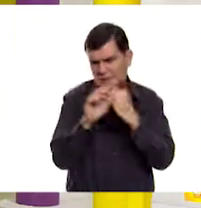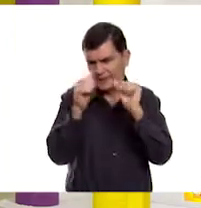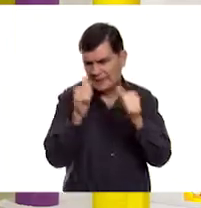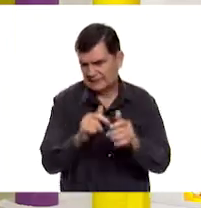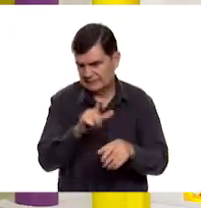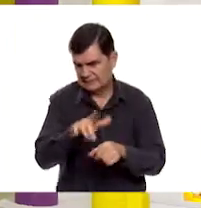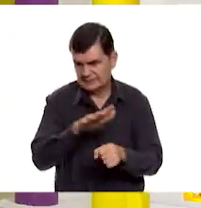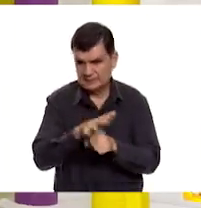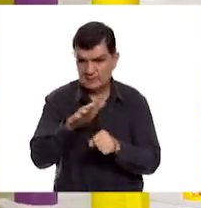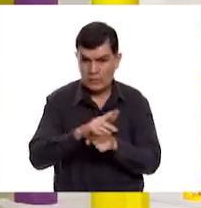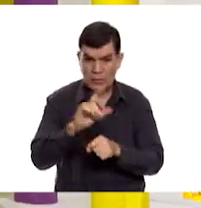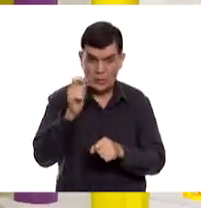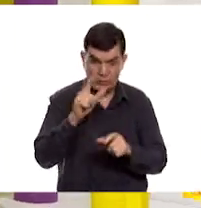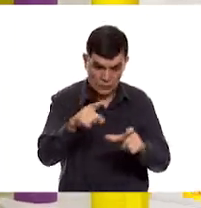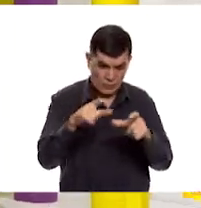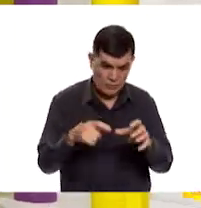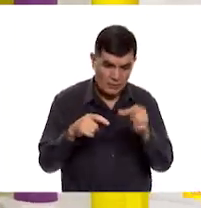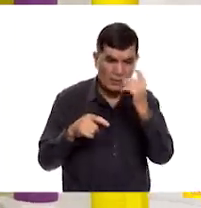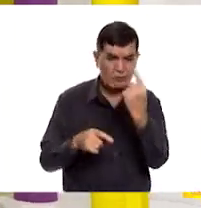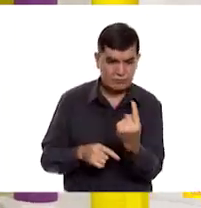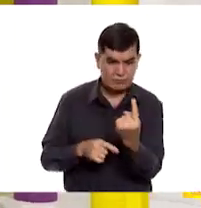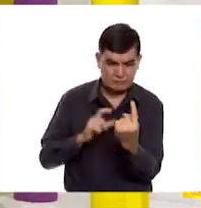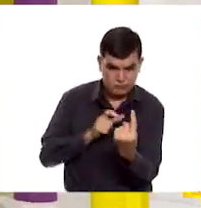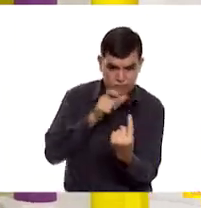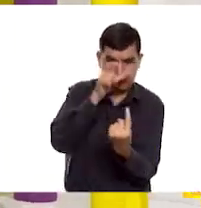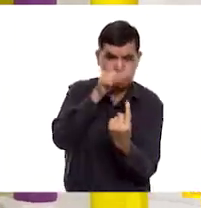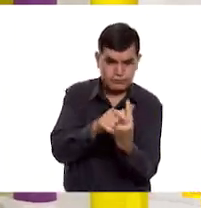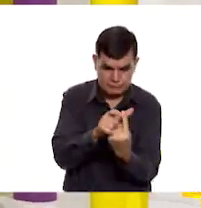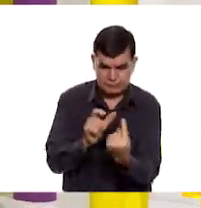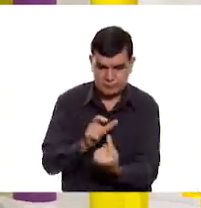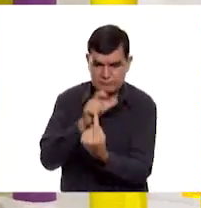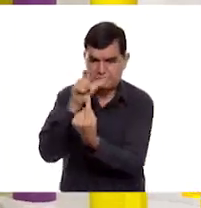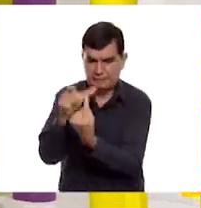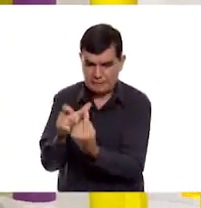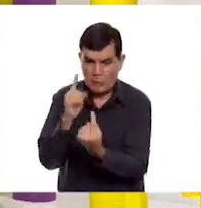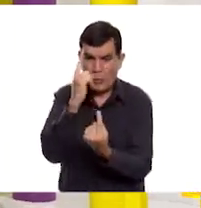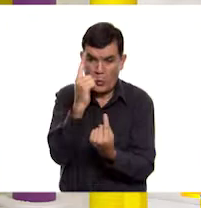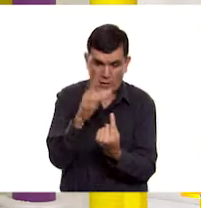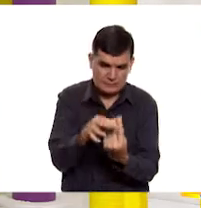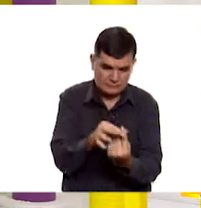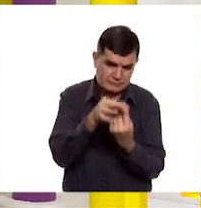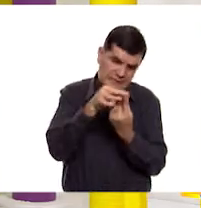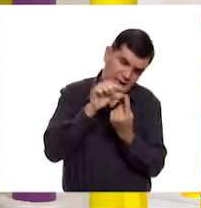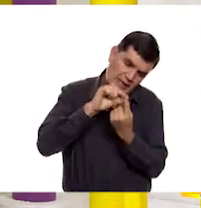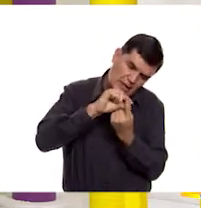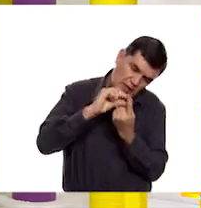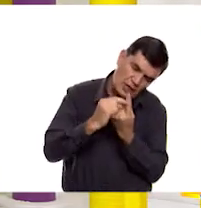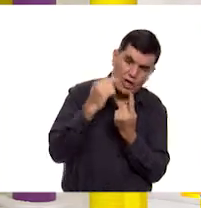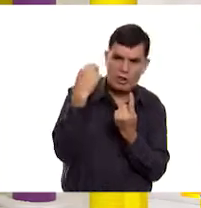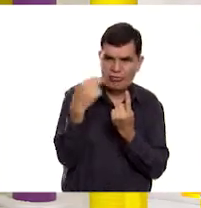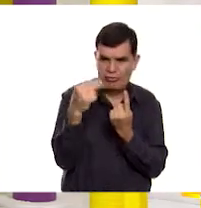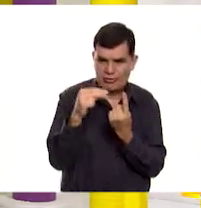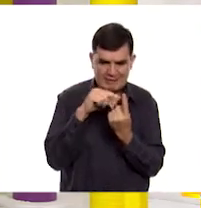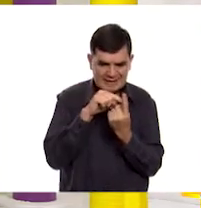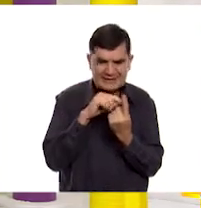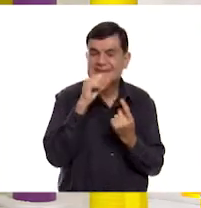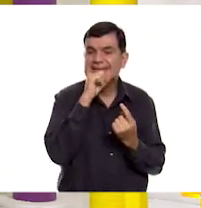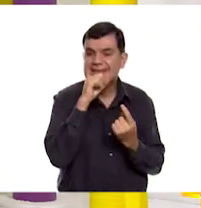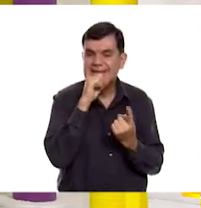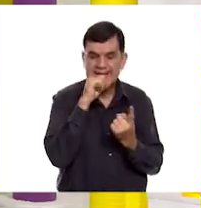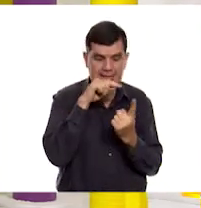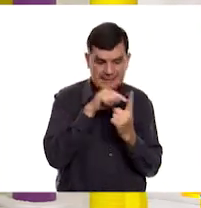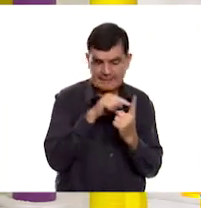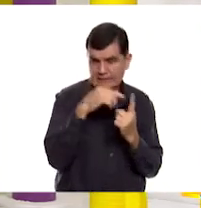Una vez que ensartes en alguna de las botellas culturales, nos vas a indicar qué nombre es el que aparece ahí y